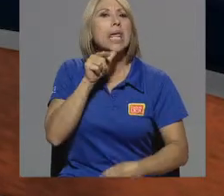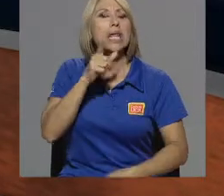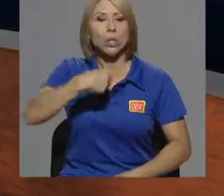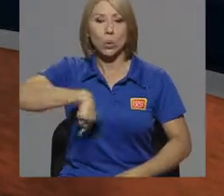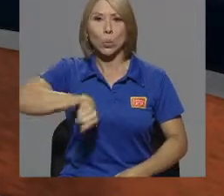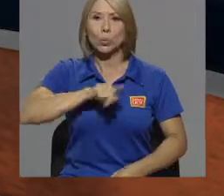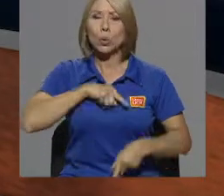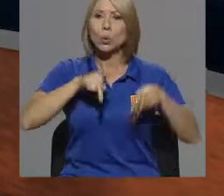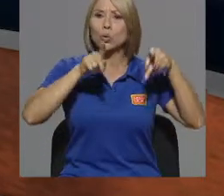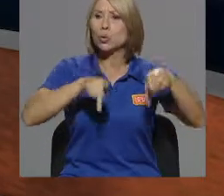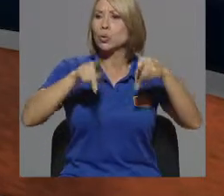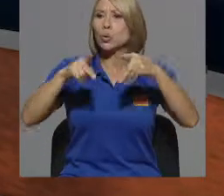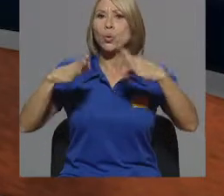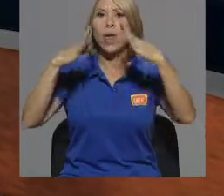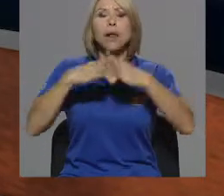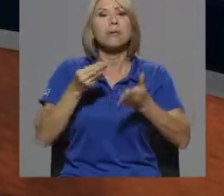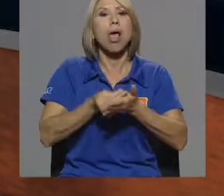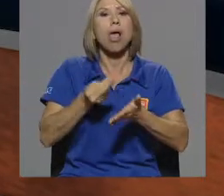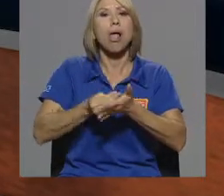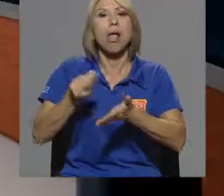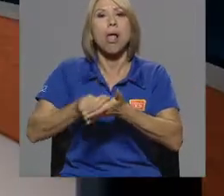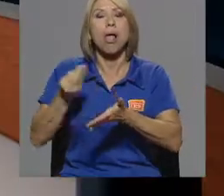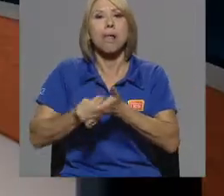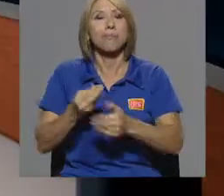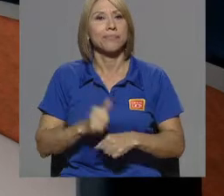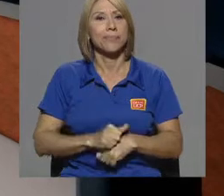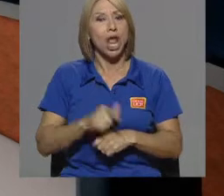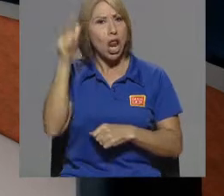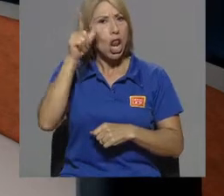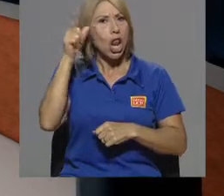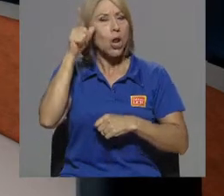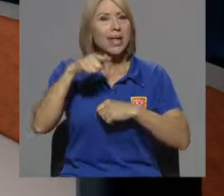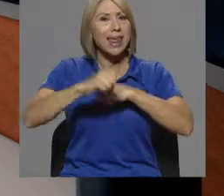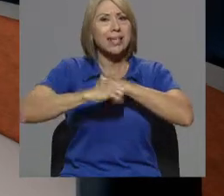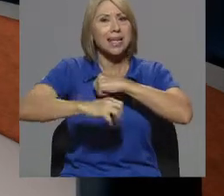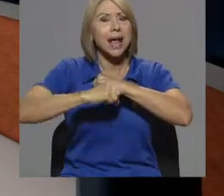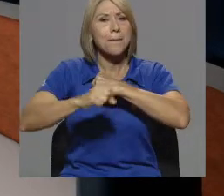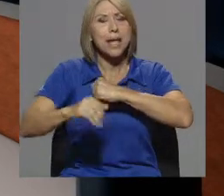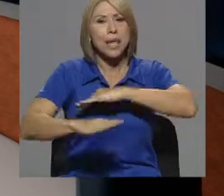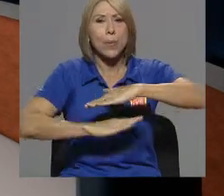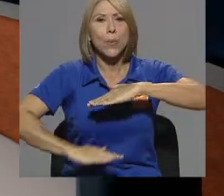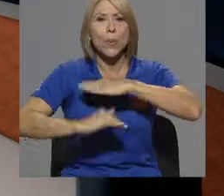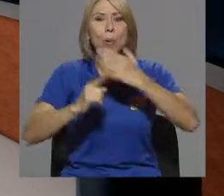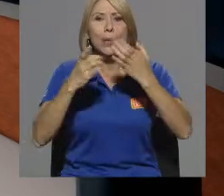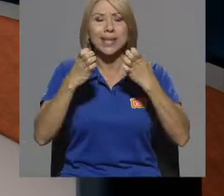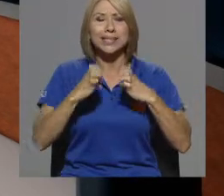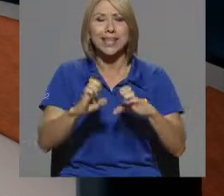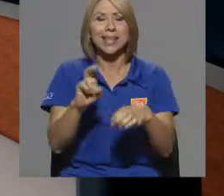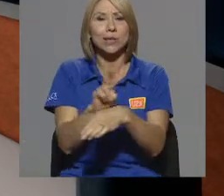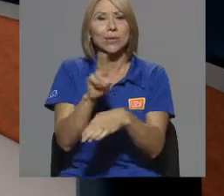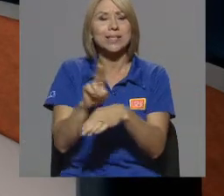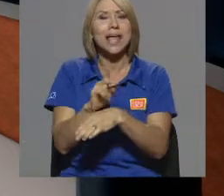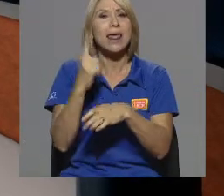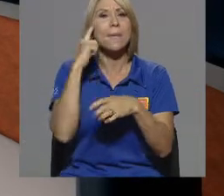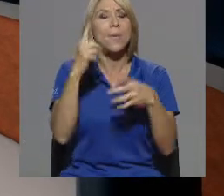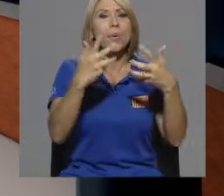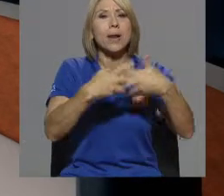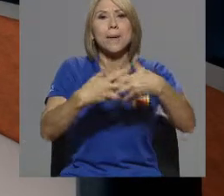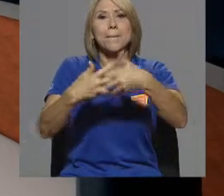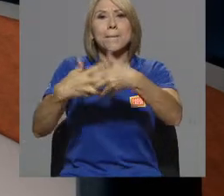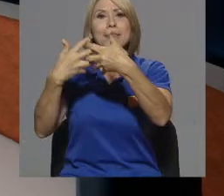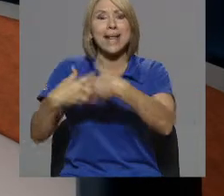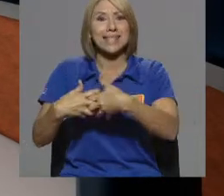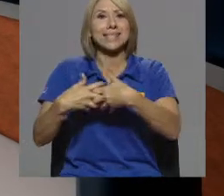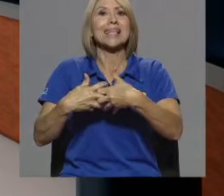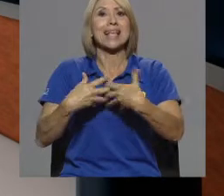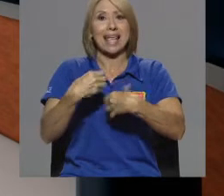nosotros, los ciudadanos consumidores. La lógica de esta campaña se sustenta en una estrategia utilizada por empresas